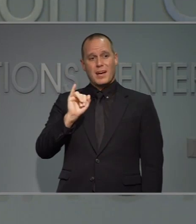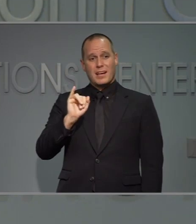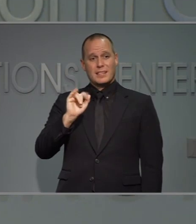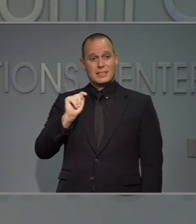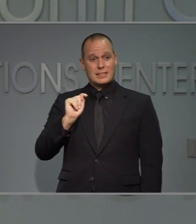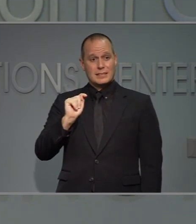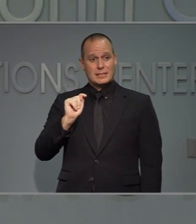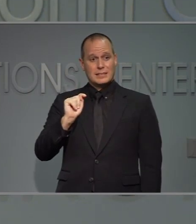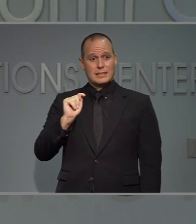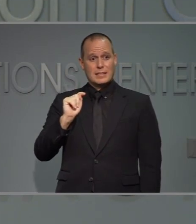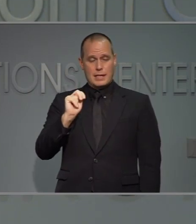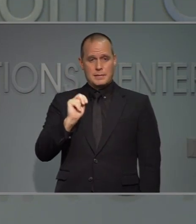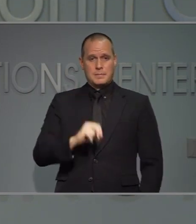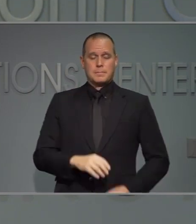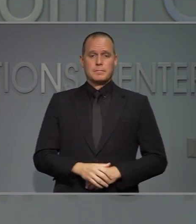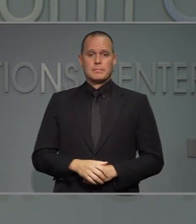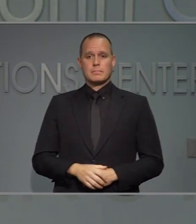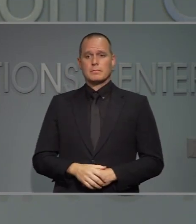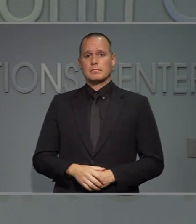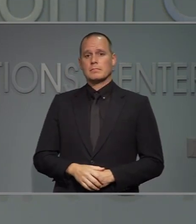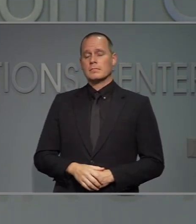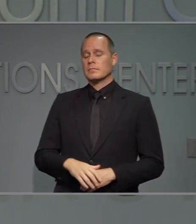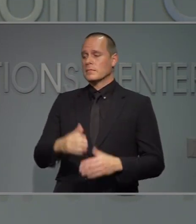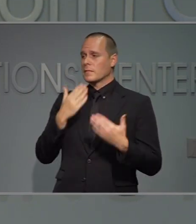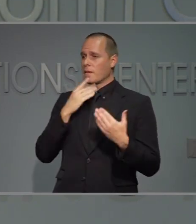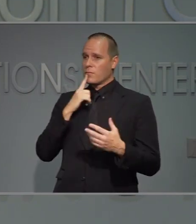Corte intón de mi huay ti en.